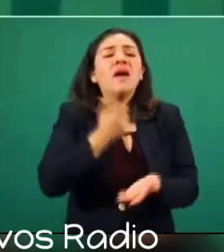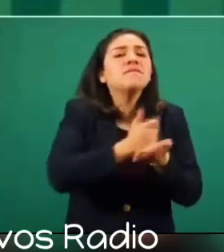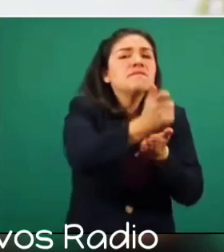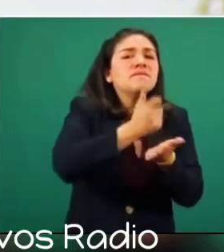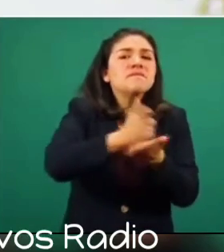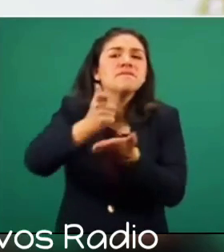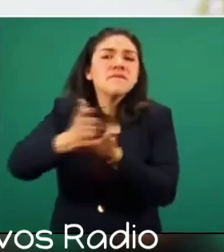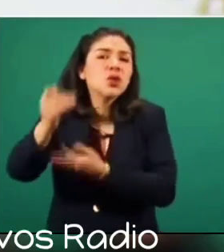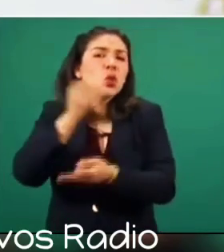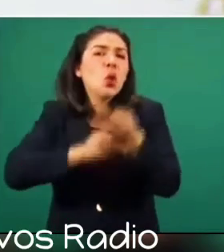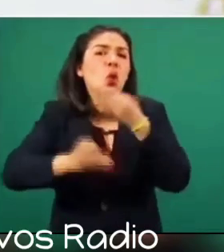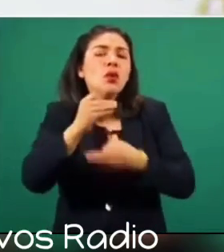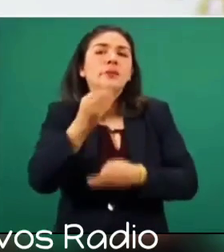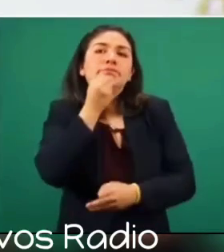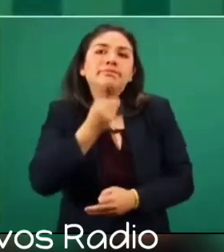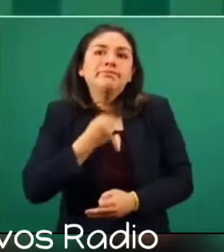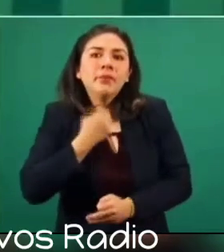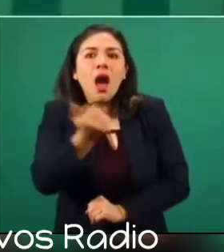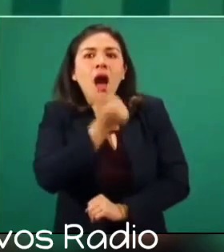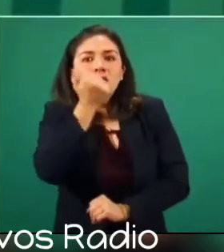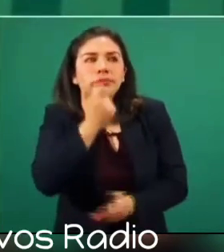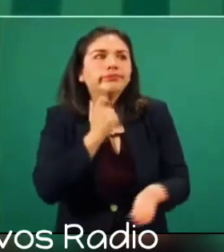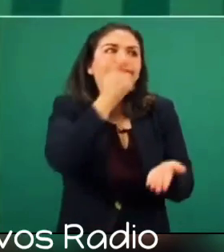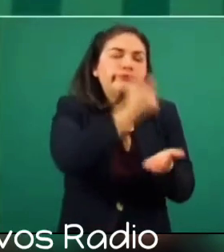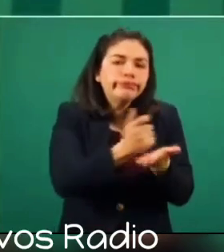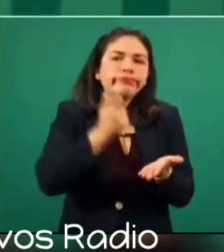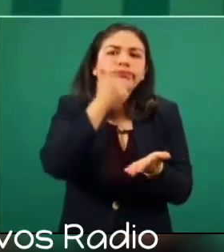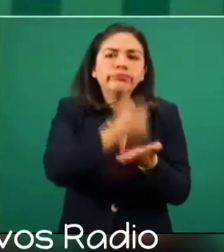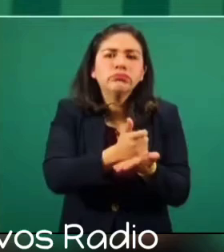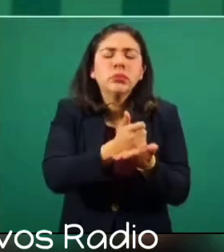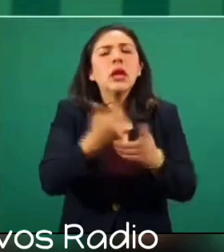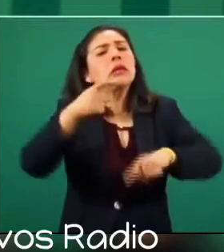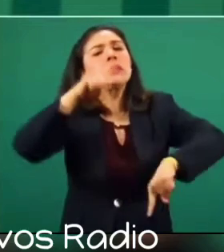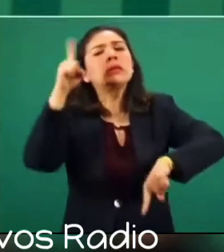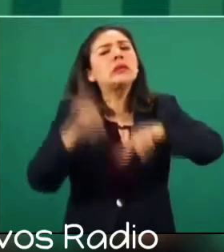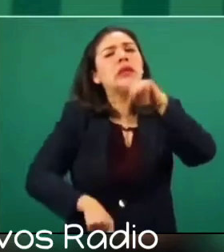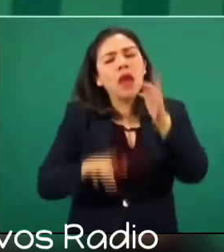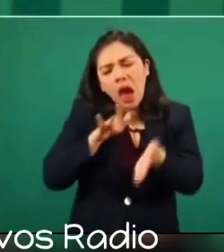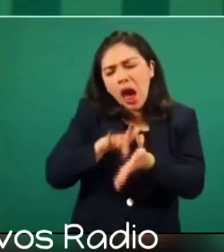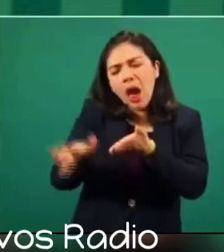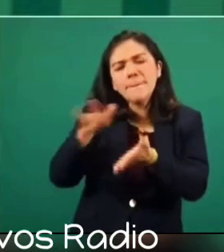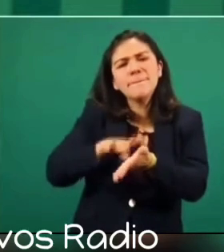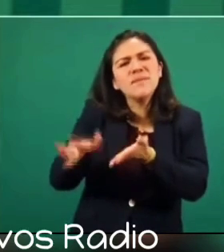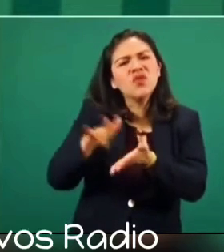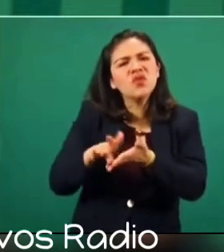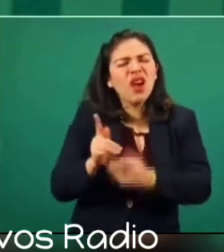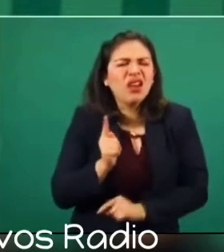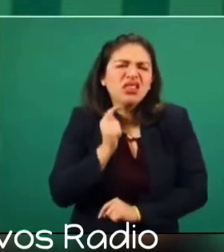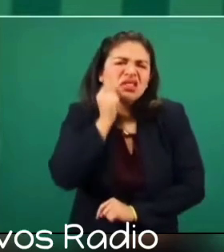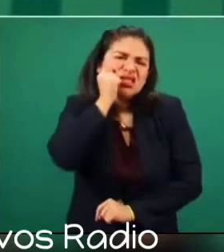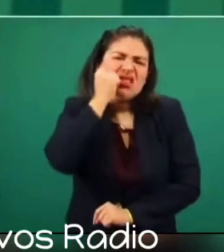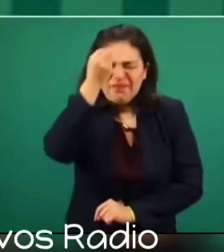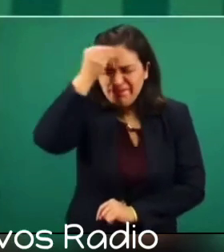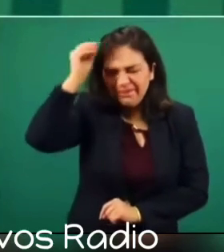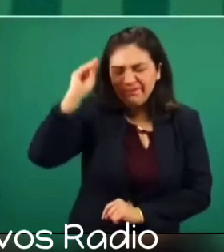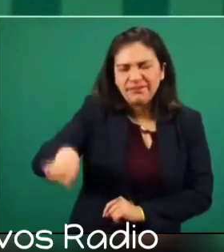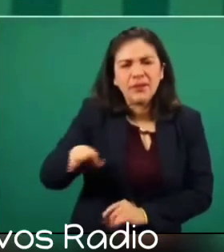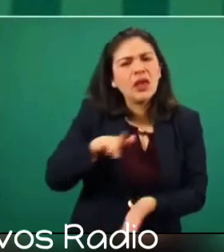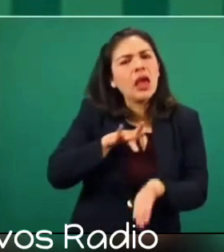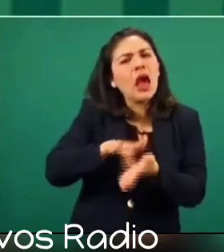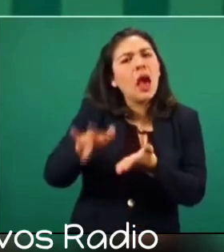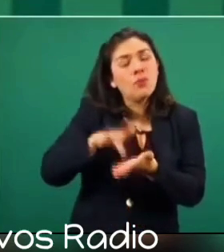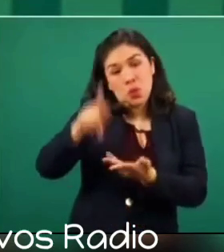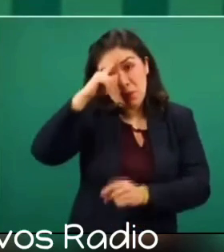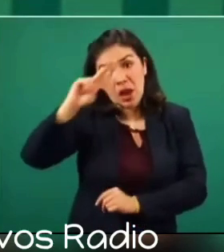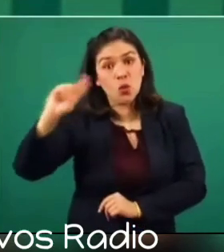y se dejó de apoyar de manera deliberada a